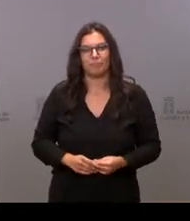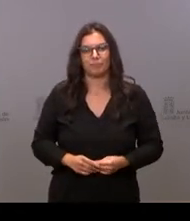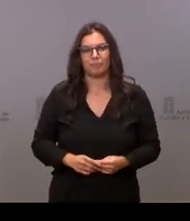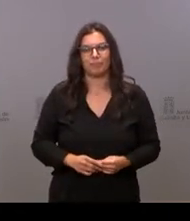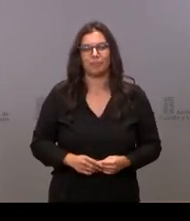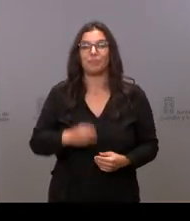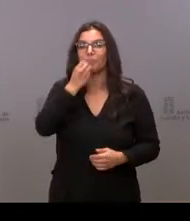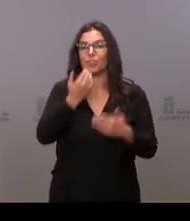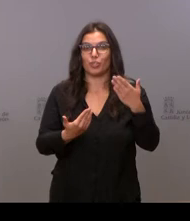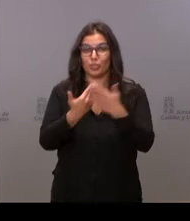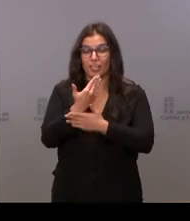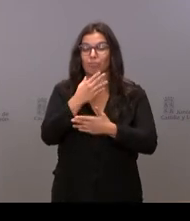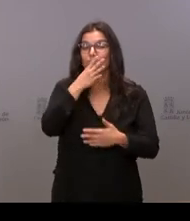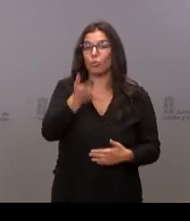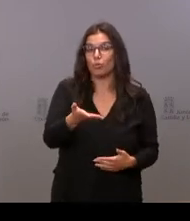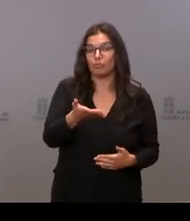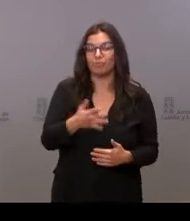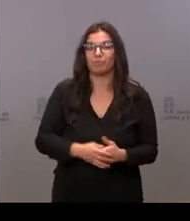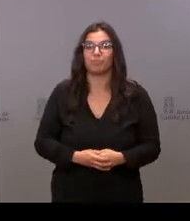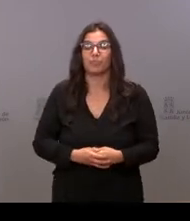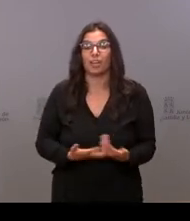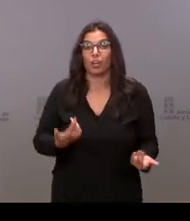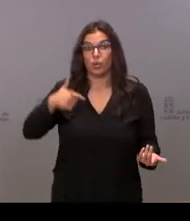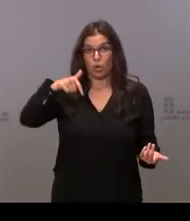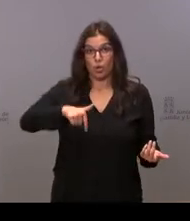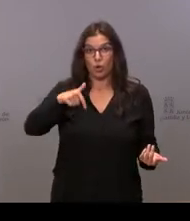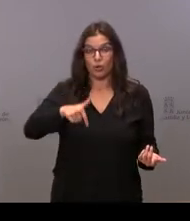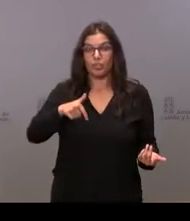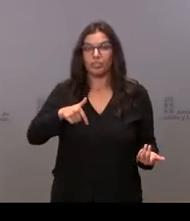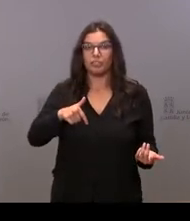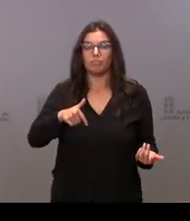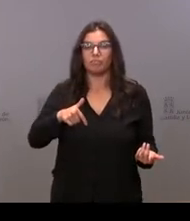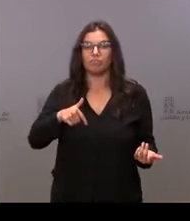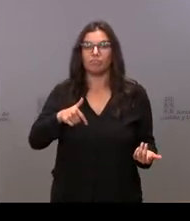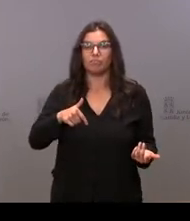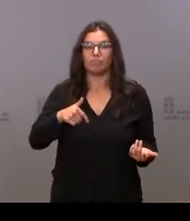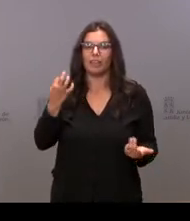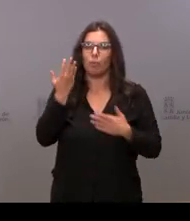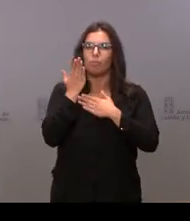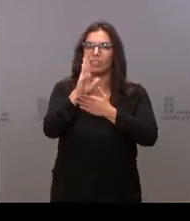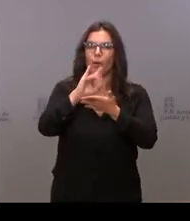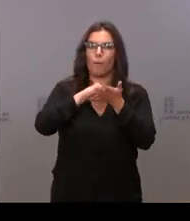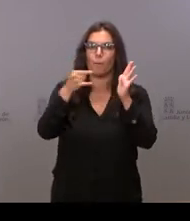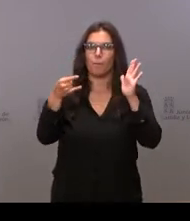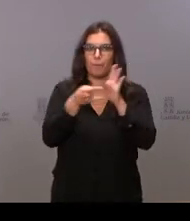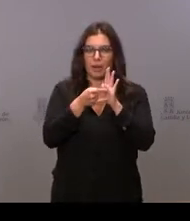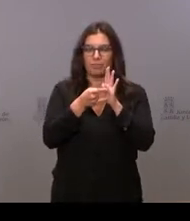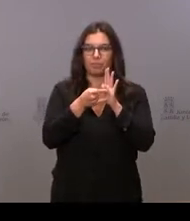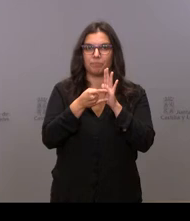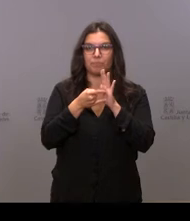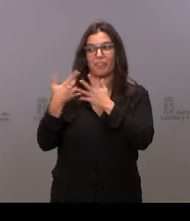Muy buenos días porque hoy tenemos que presentar un plan, como bien dice aquí,